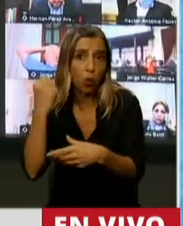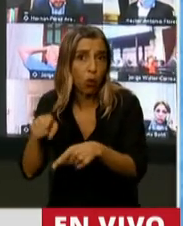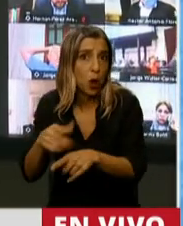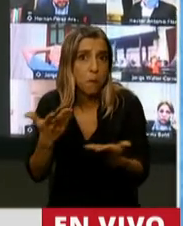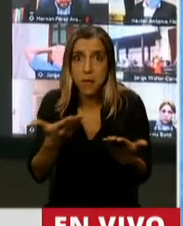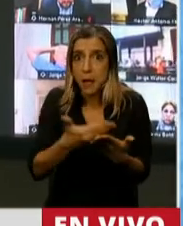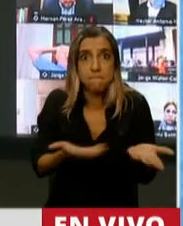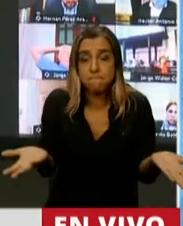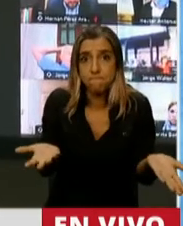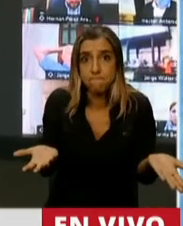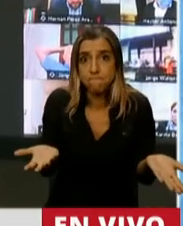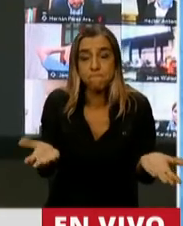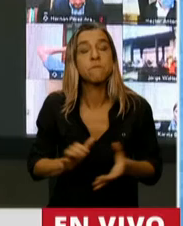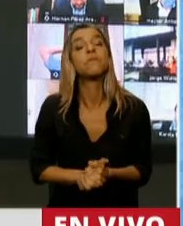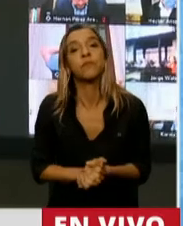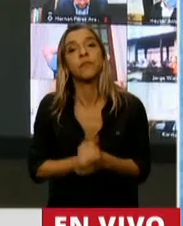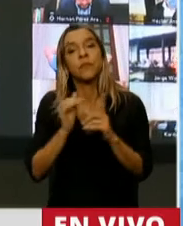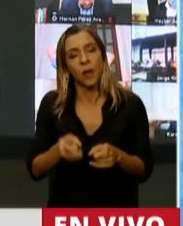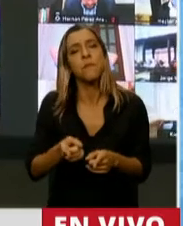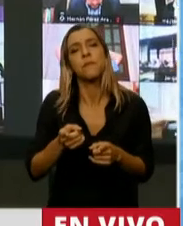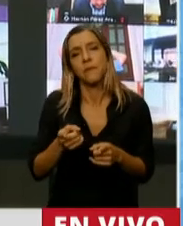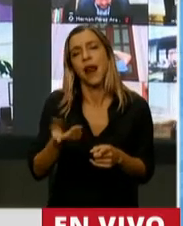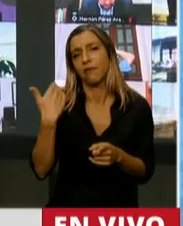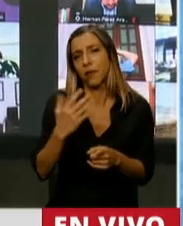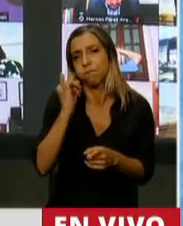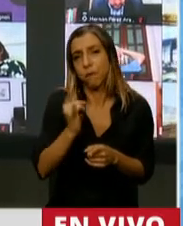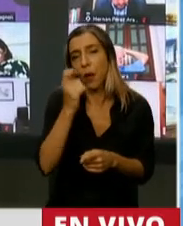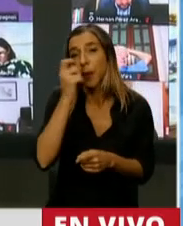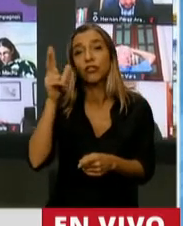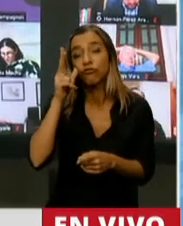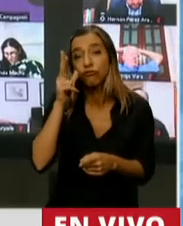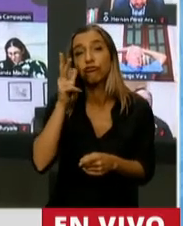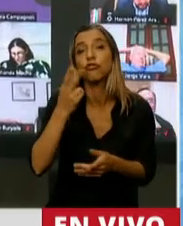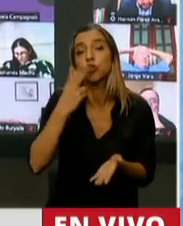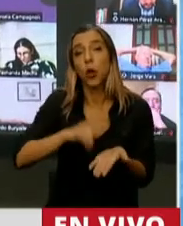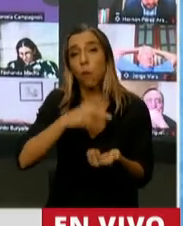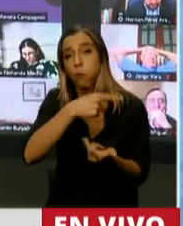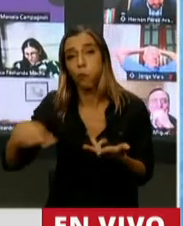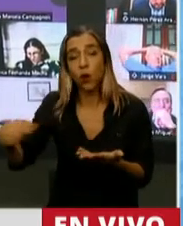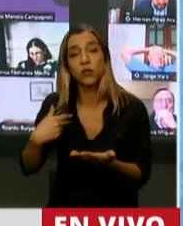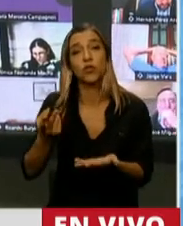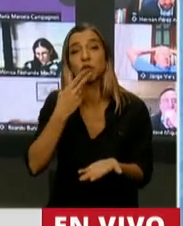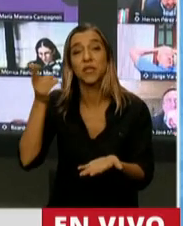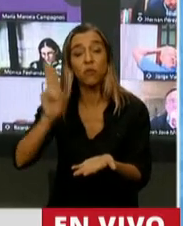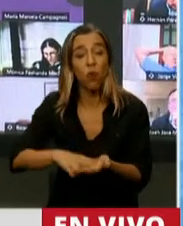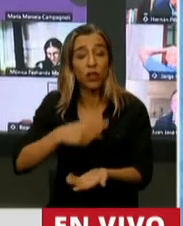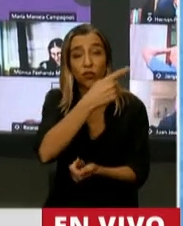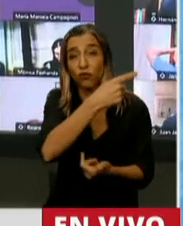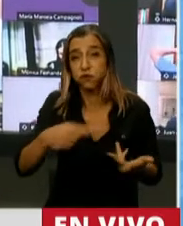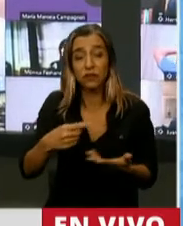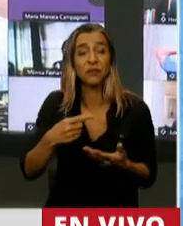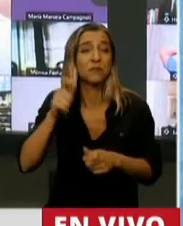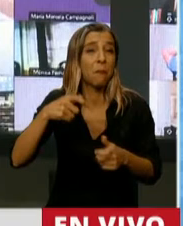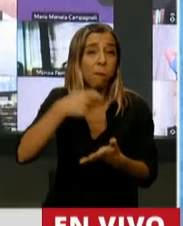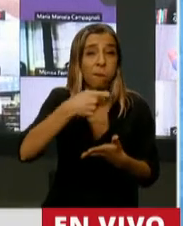28 impuestos nacionales. Hay una presión tributaria tan alta junto a un gasto público que es igual a la de los